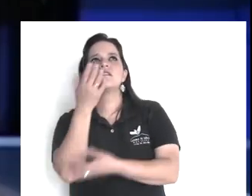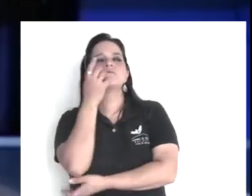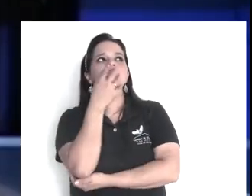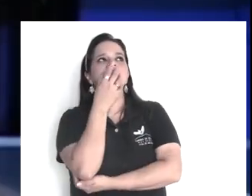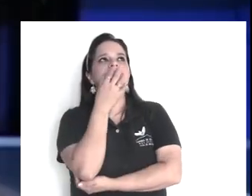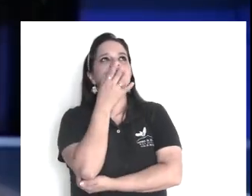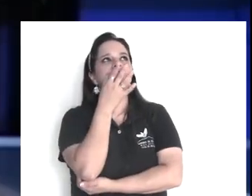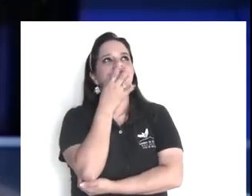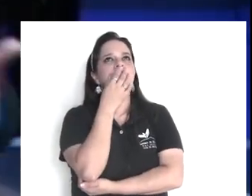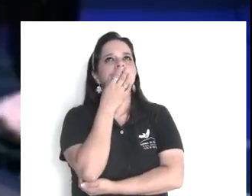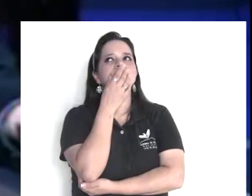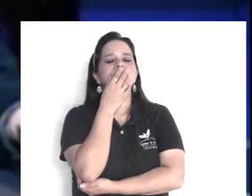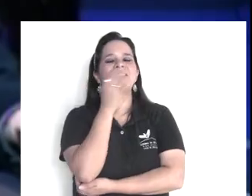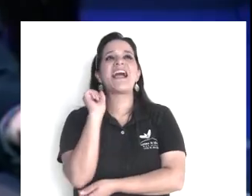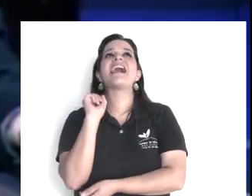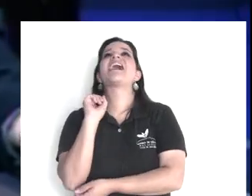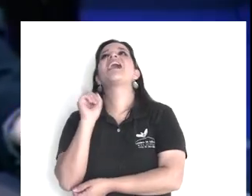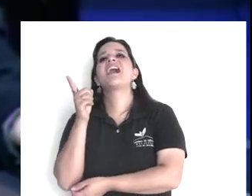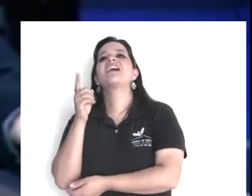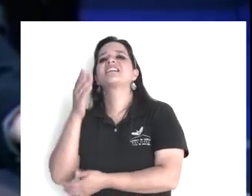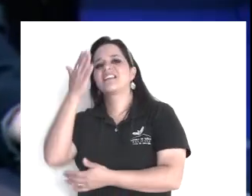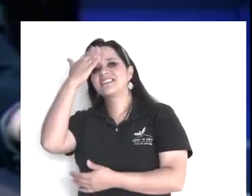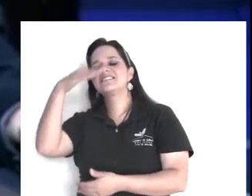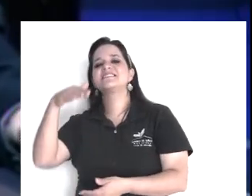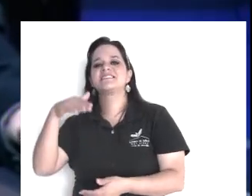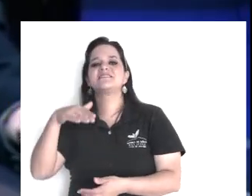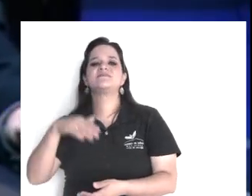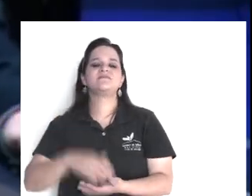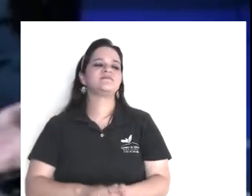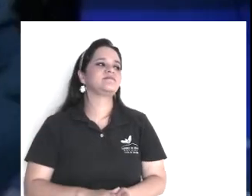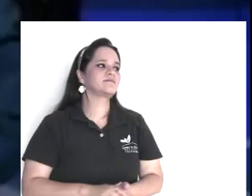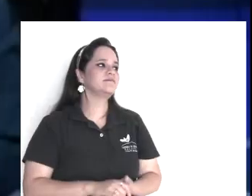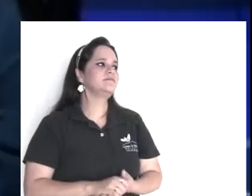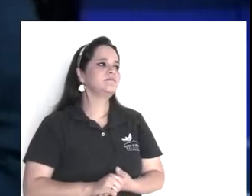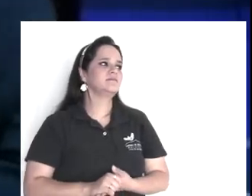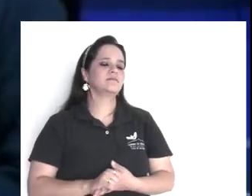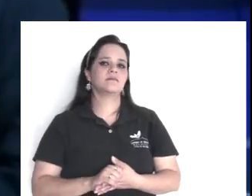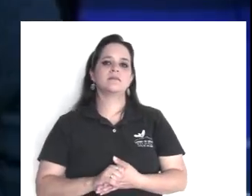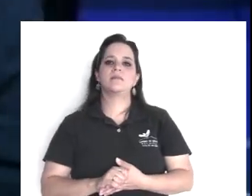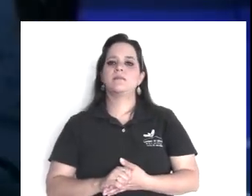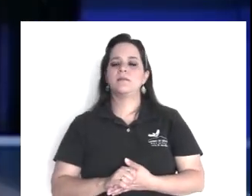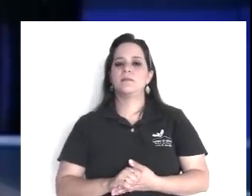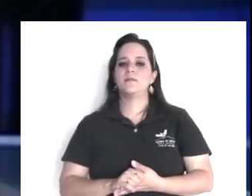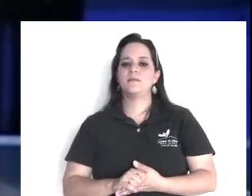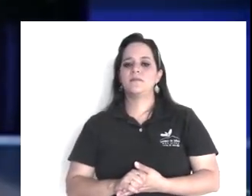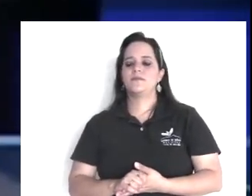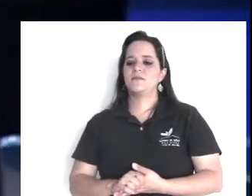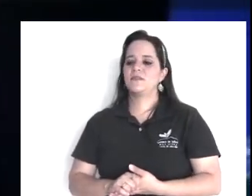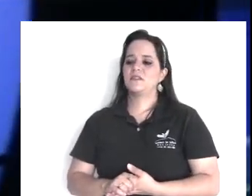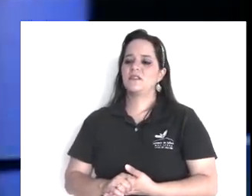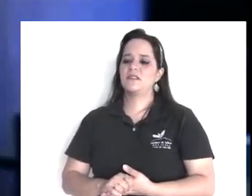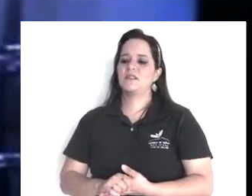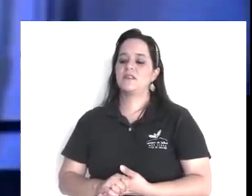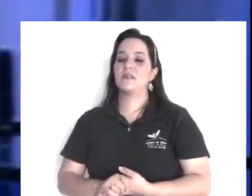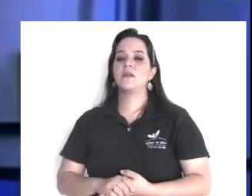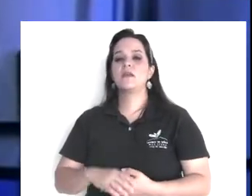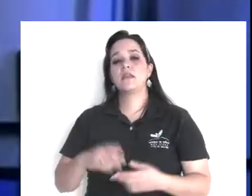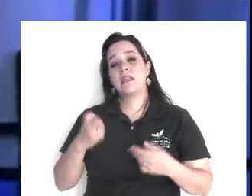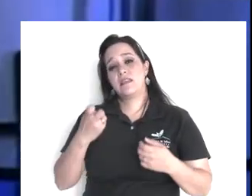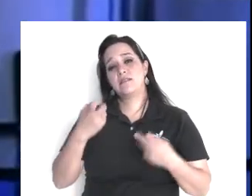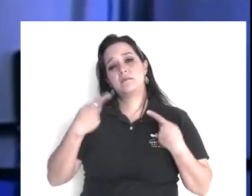Judas, Judas, porque cómo, cómo se dice, el femenino de Judas, no lo sé, a ver Tony, cómo se dice,